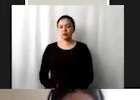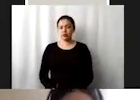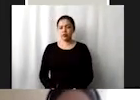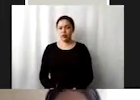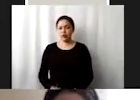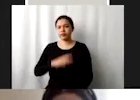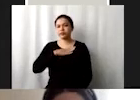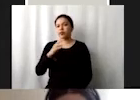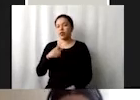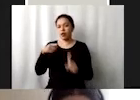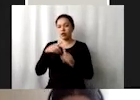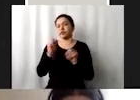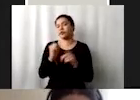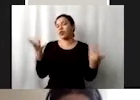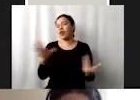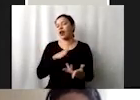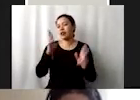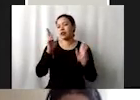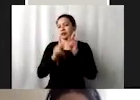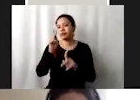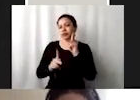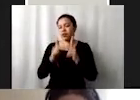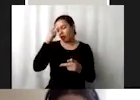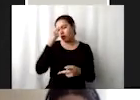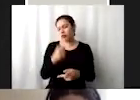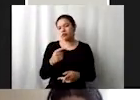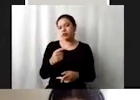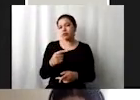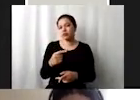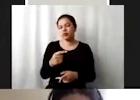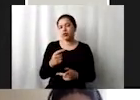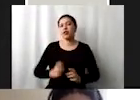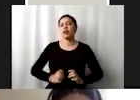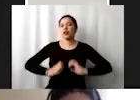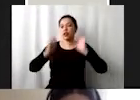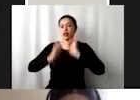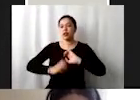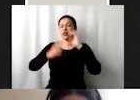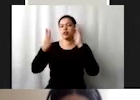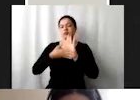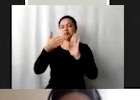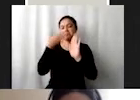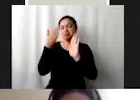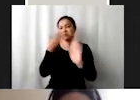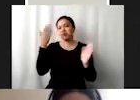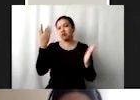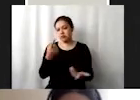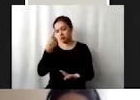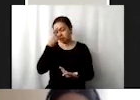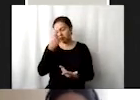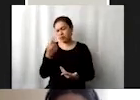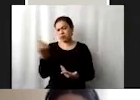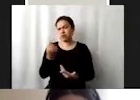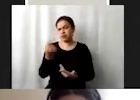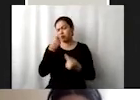acá, bueno, habla de las, de construir y adecuar instalaciones educativas de acuerdo a las necesidades de la